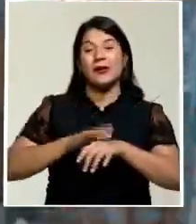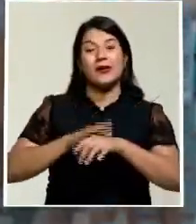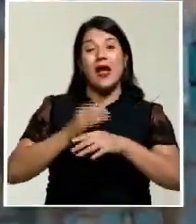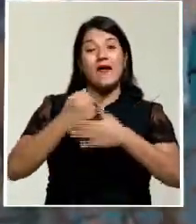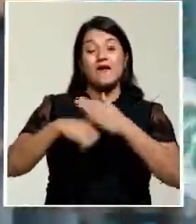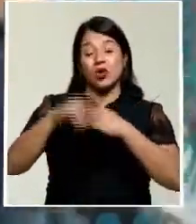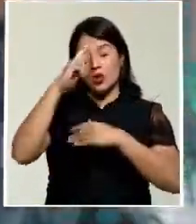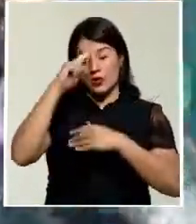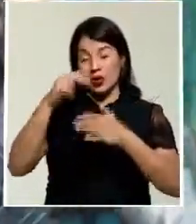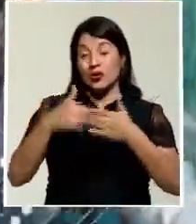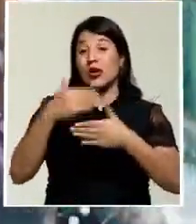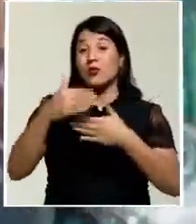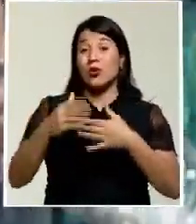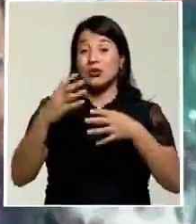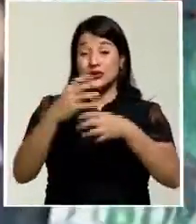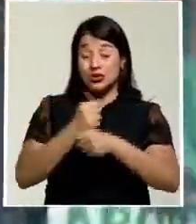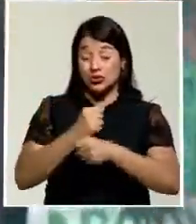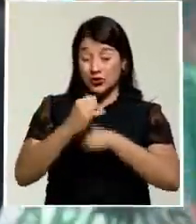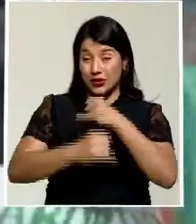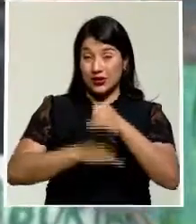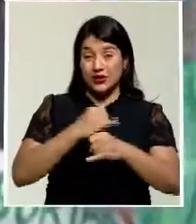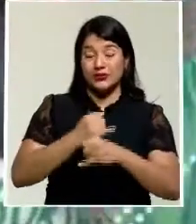internacional. Quédese con nosotros.